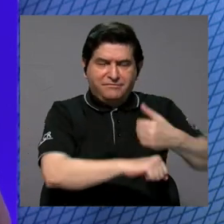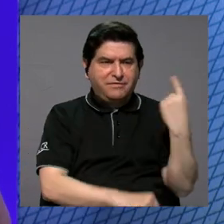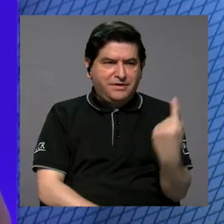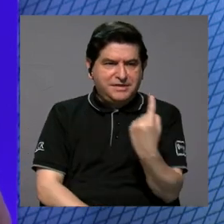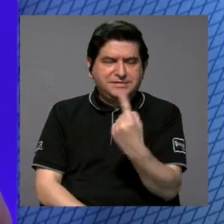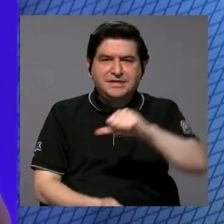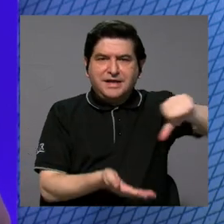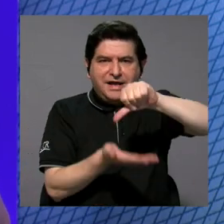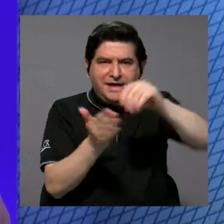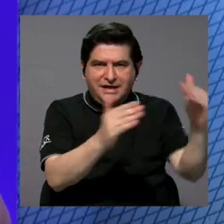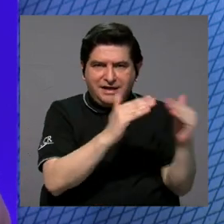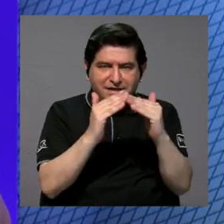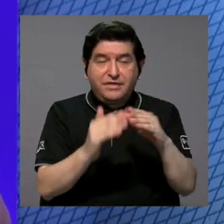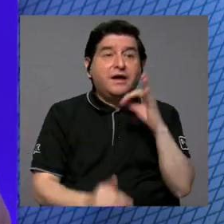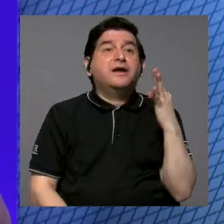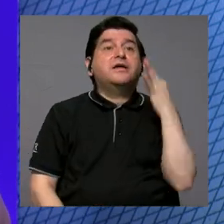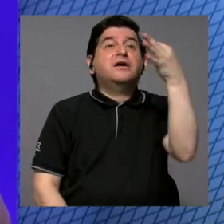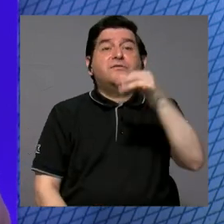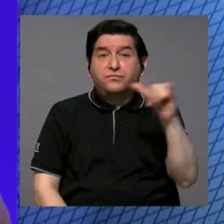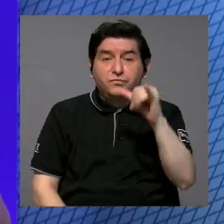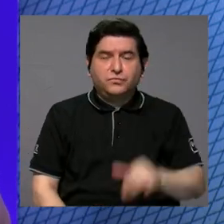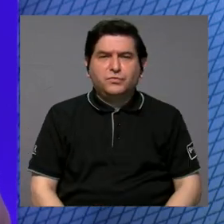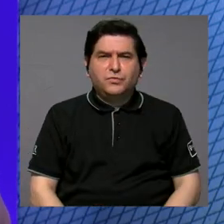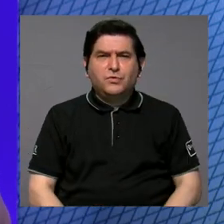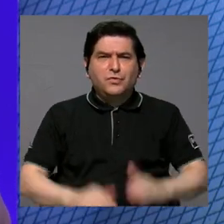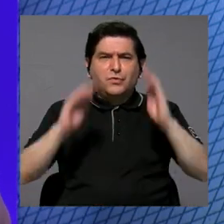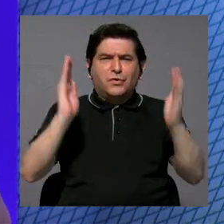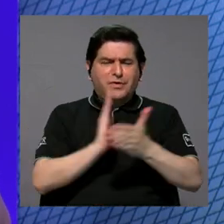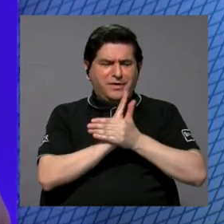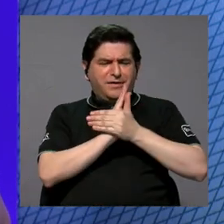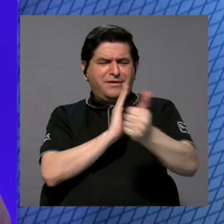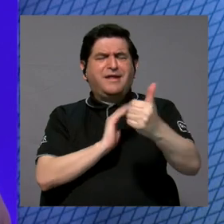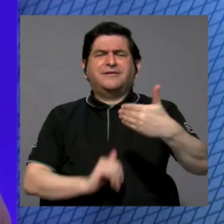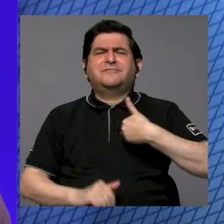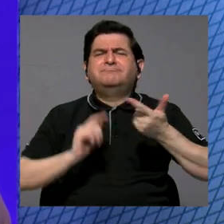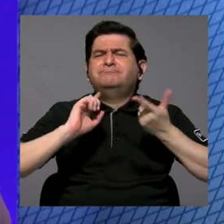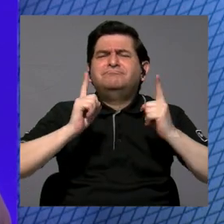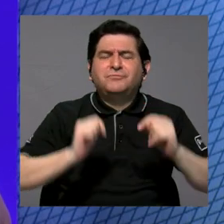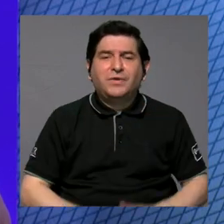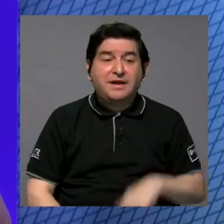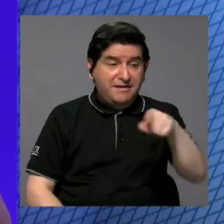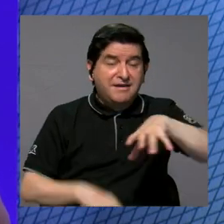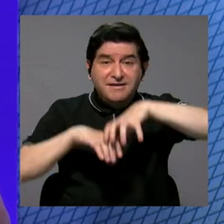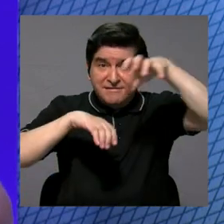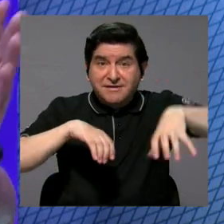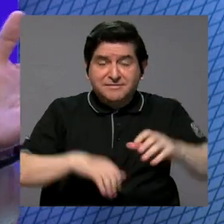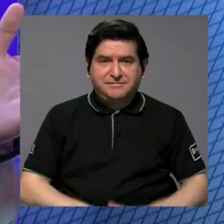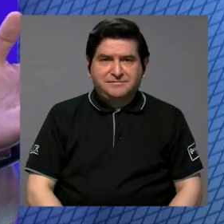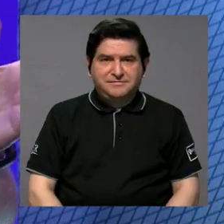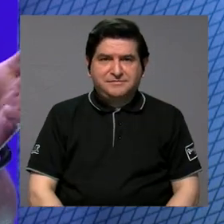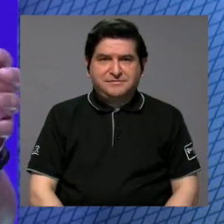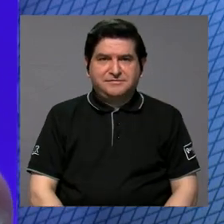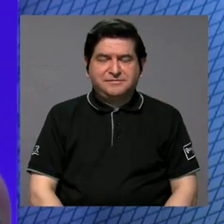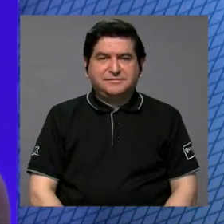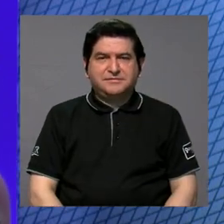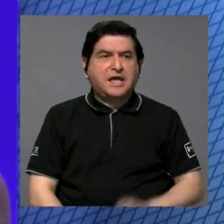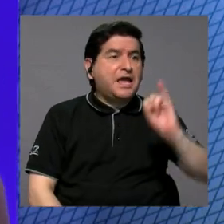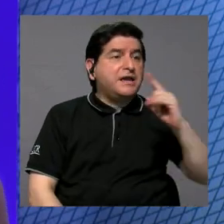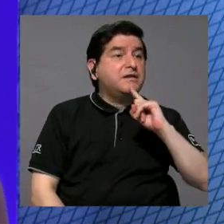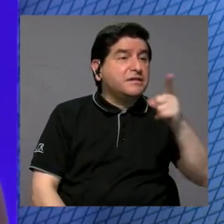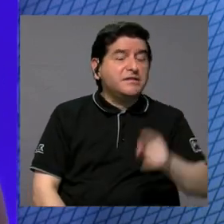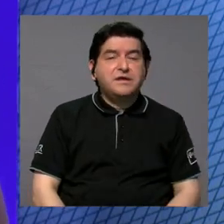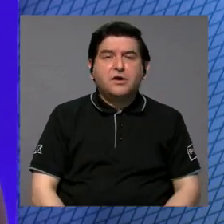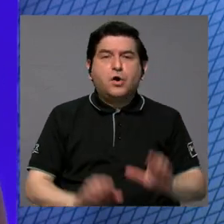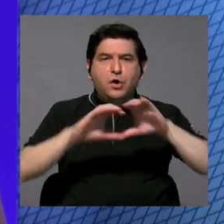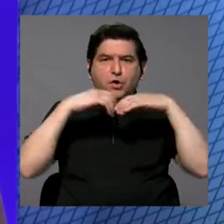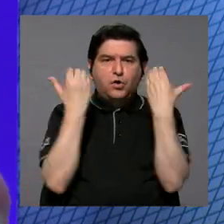de los diferentes centros cívicos y los que vienen, cuáles son esas grandes potencialidades que se tienen en el cantón, ¿verdad? Ingrid habló ahora de estos comités de